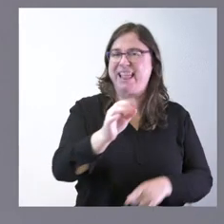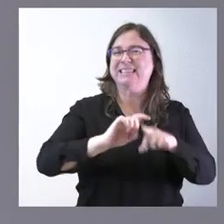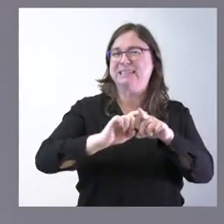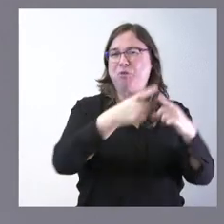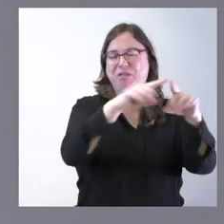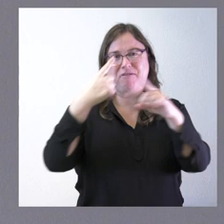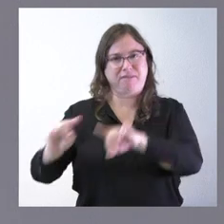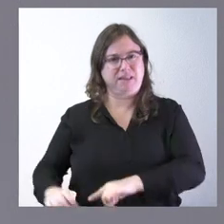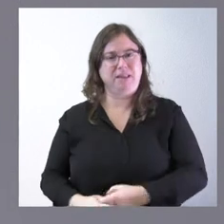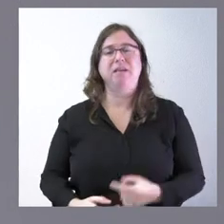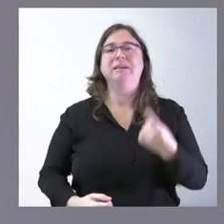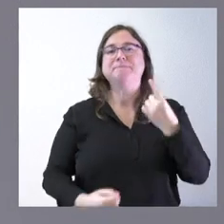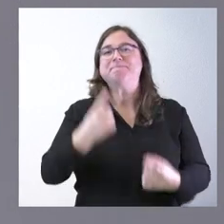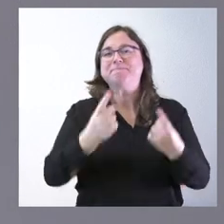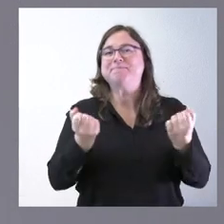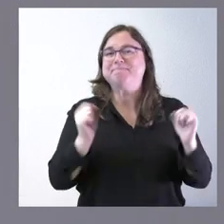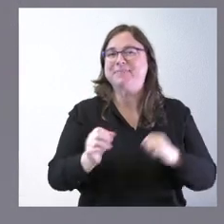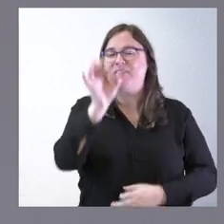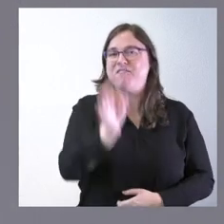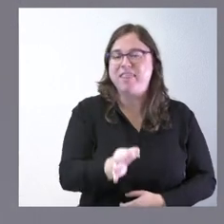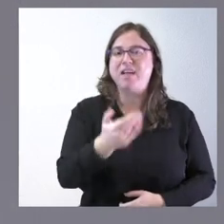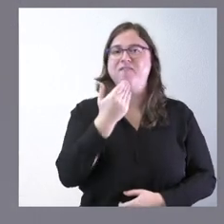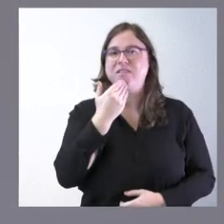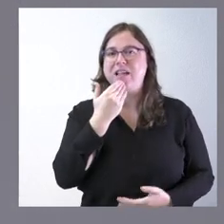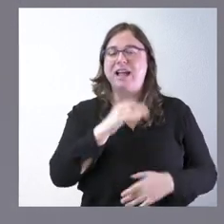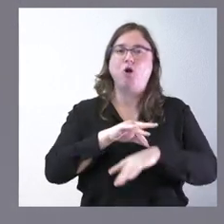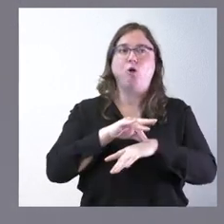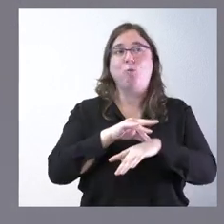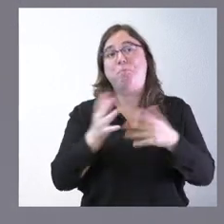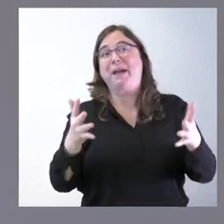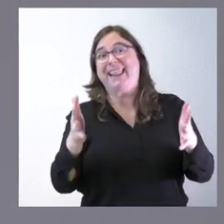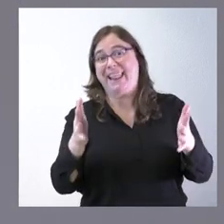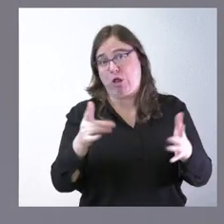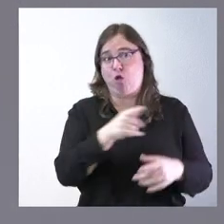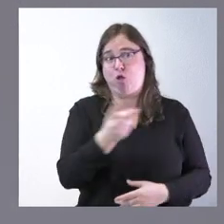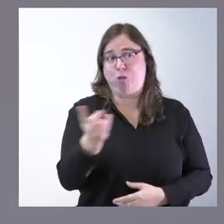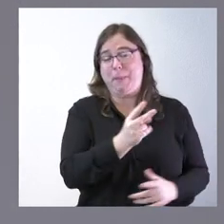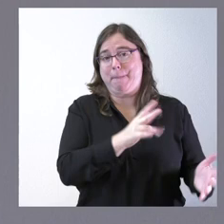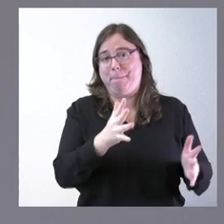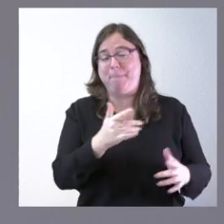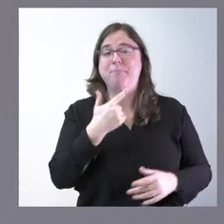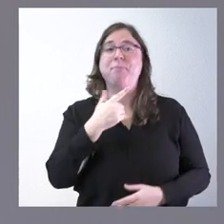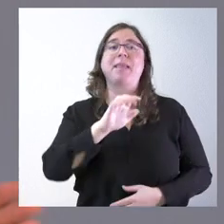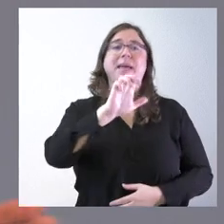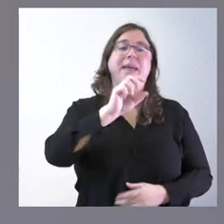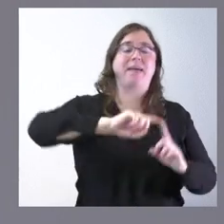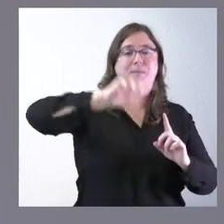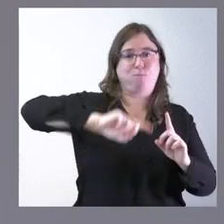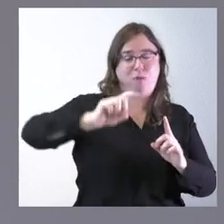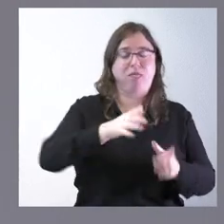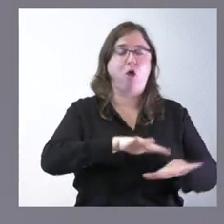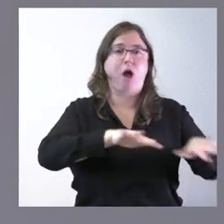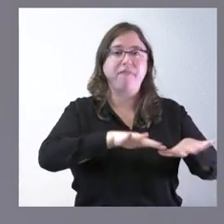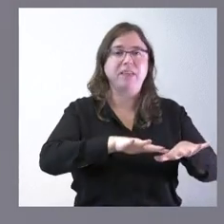coinciden plenamente aunque es verdad que hay una orientación parecida los datos de la encuesta de población activa son los